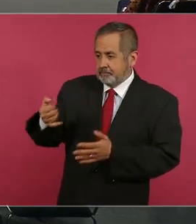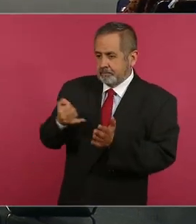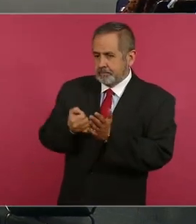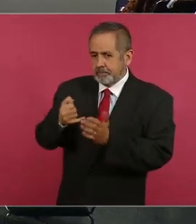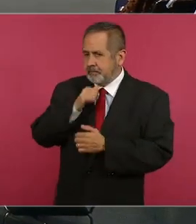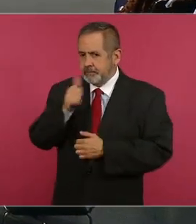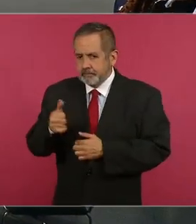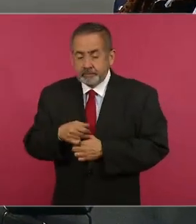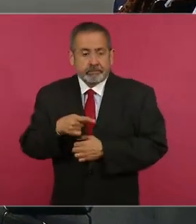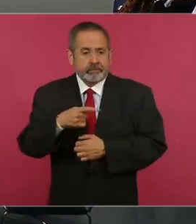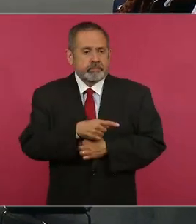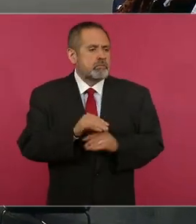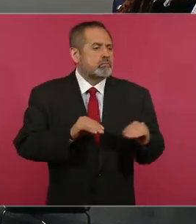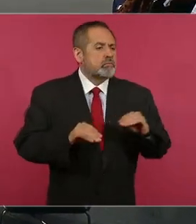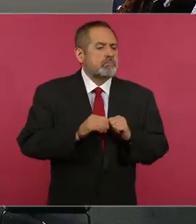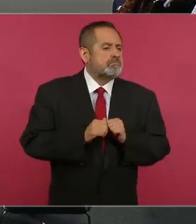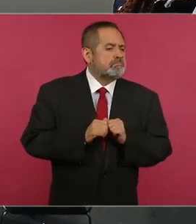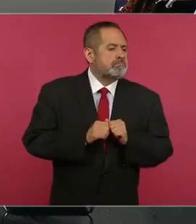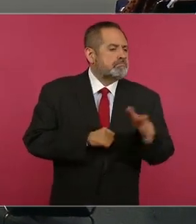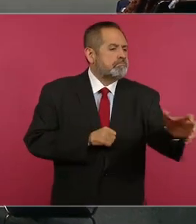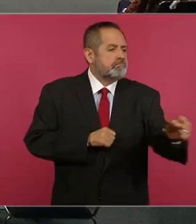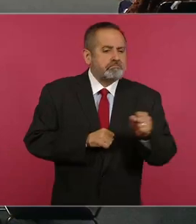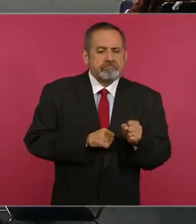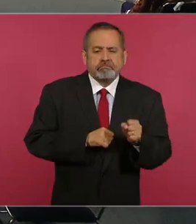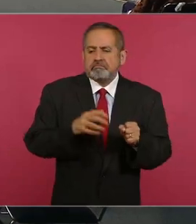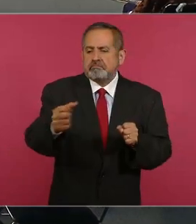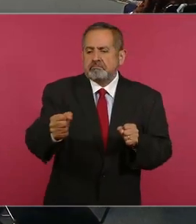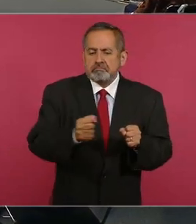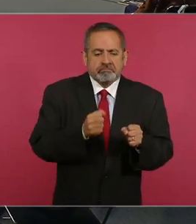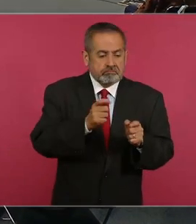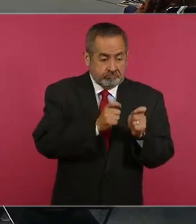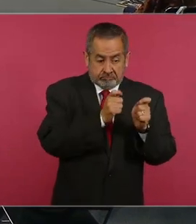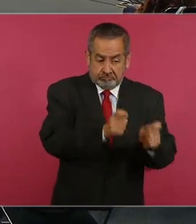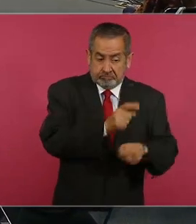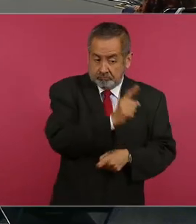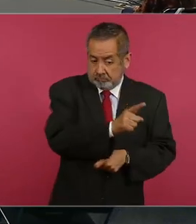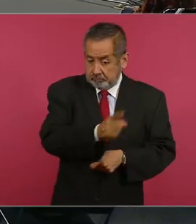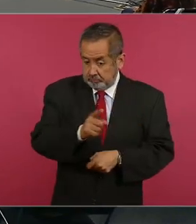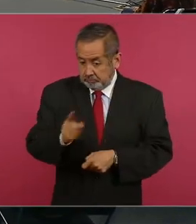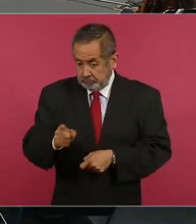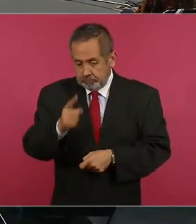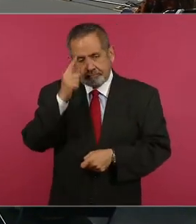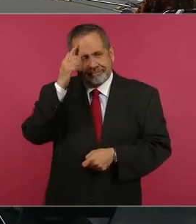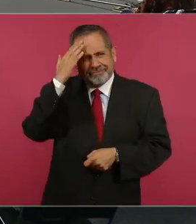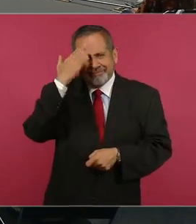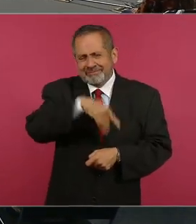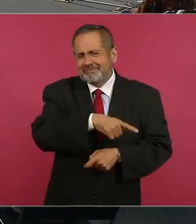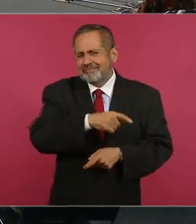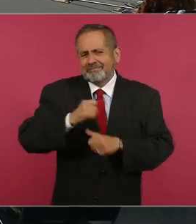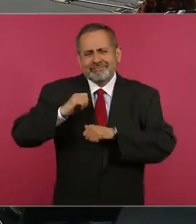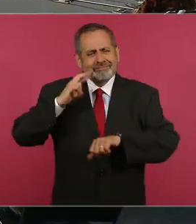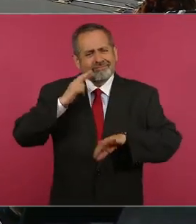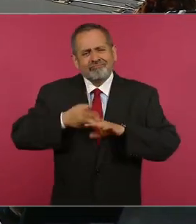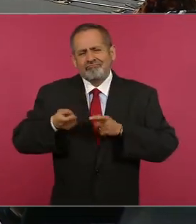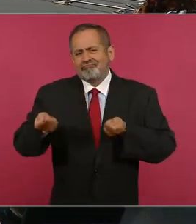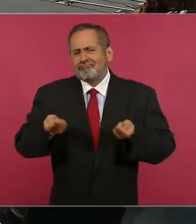con quién hablar para